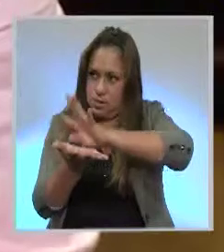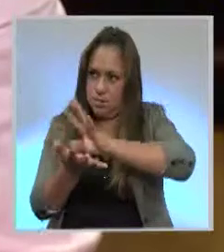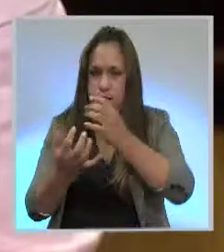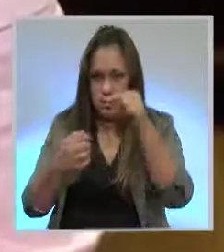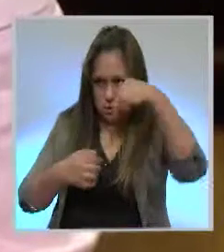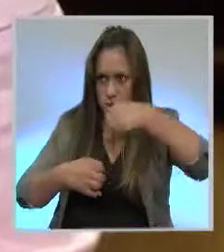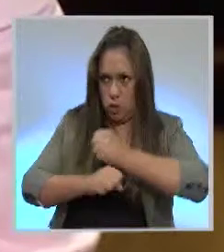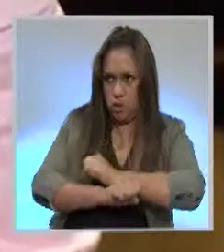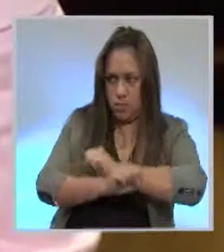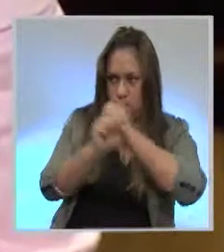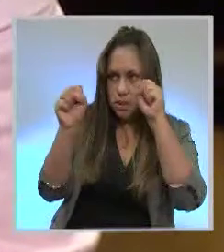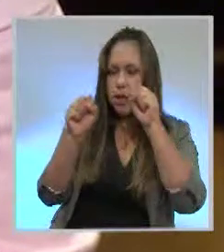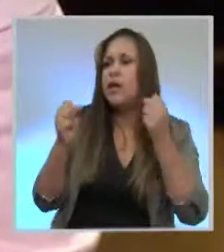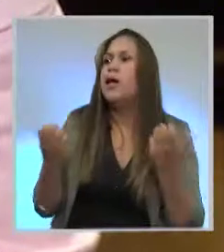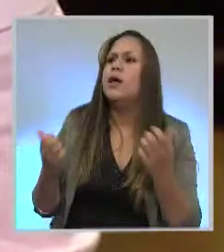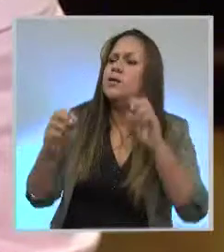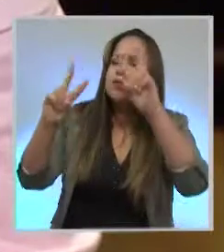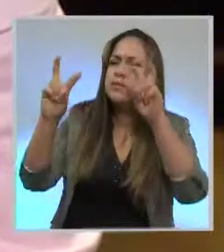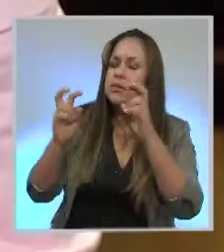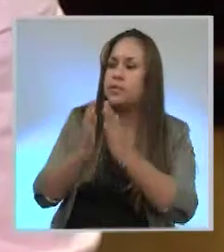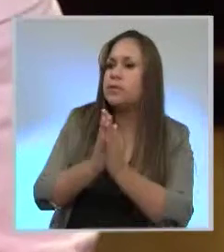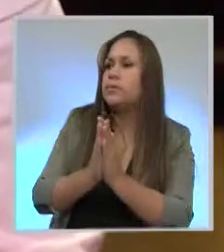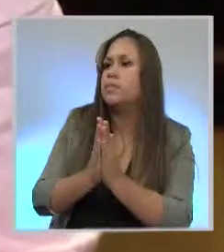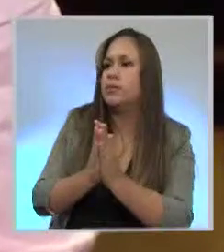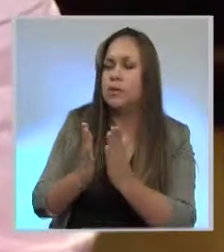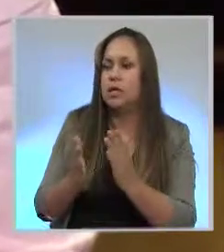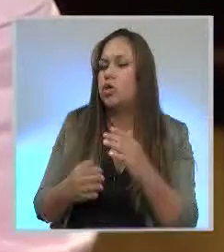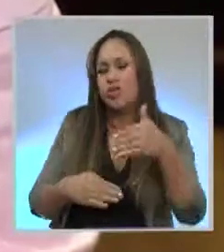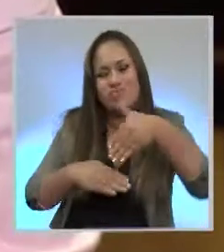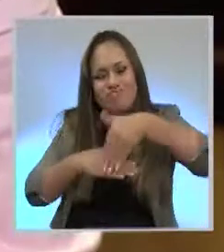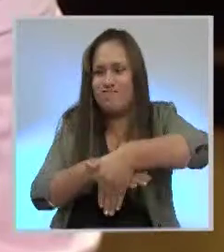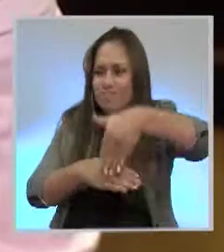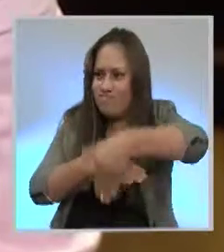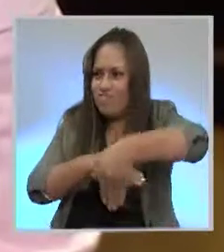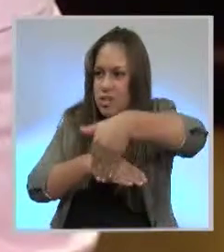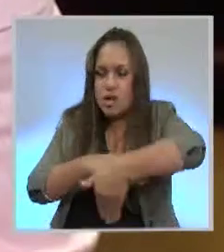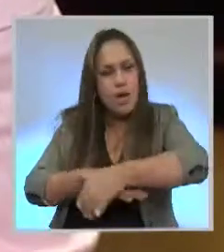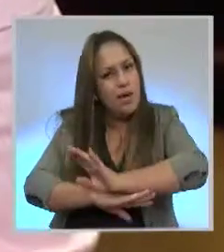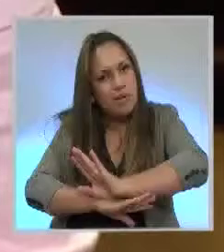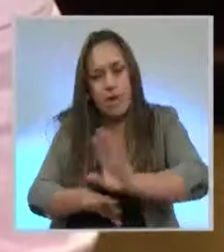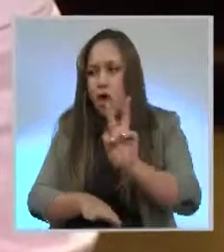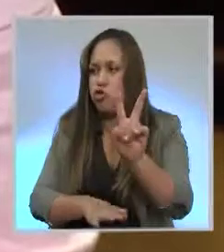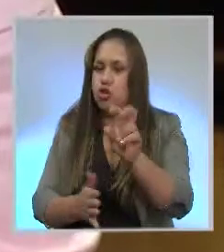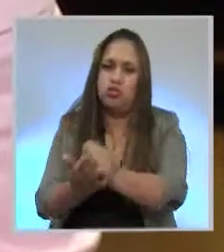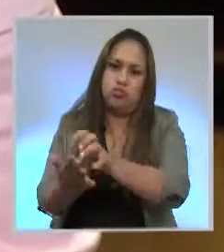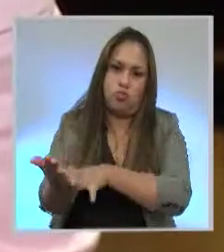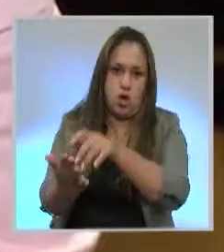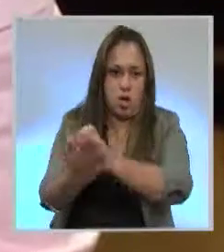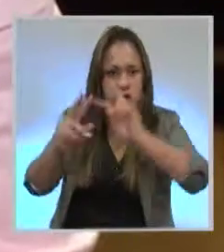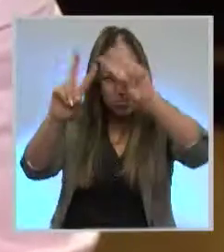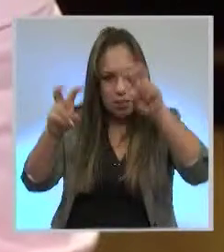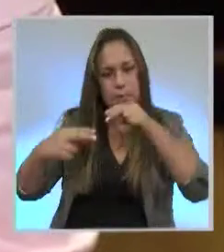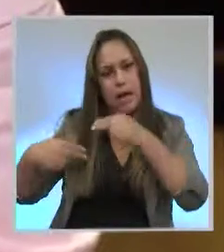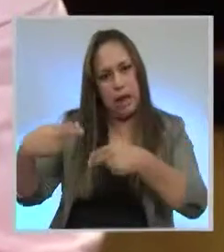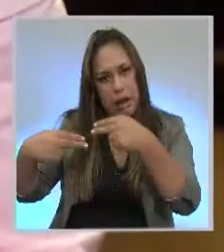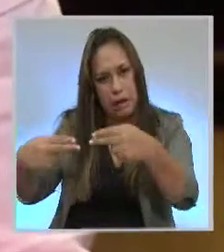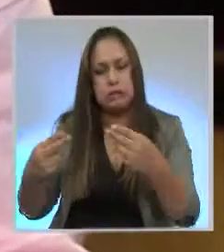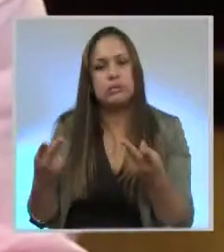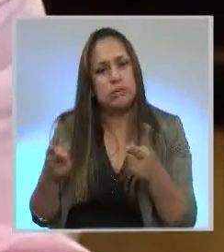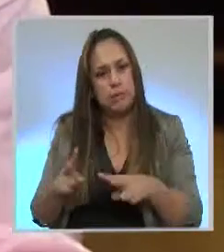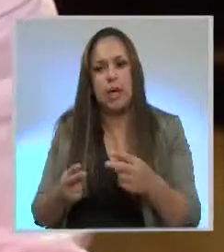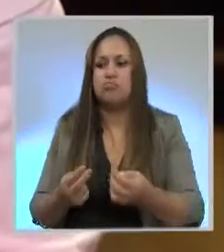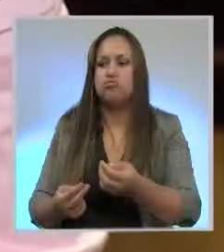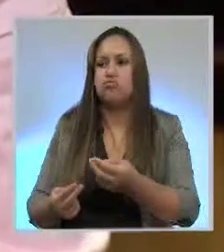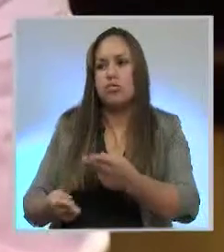mañana, tiene que ver con este pedido de que se archiven definitivamente estos proyectos de ley sobre herencias y plusvalía. ¿Por qué